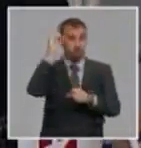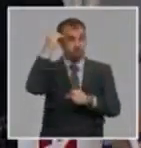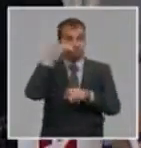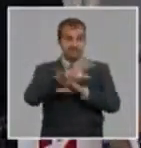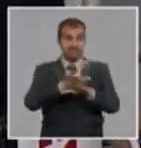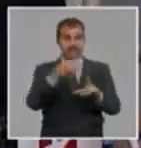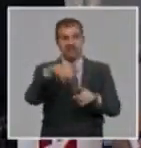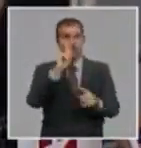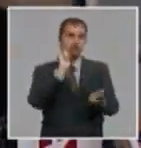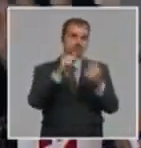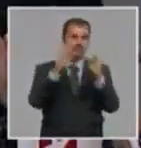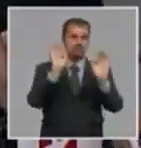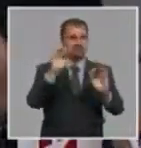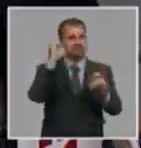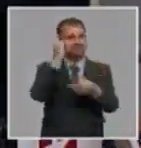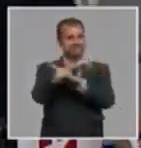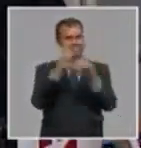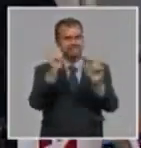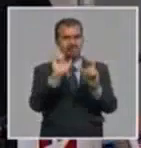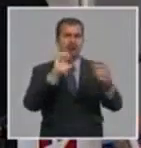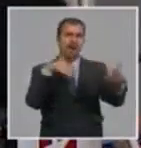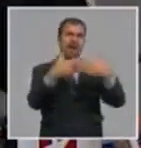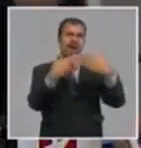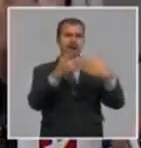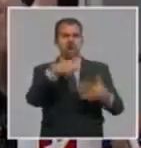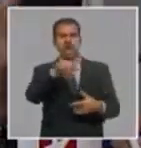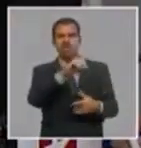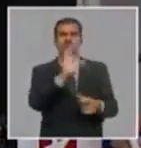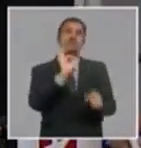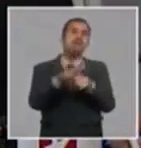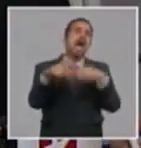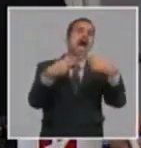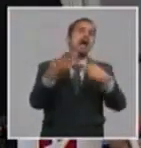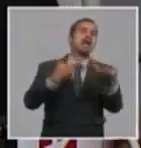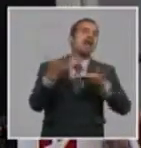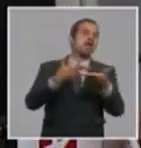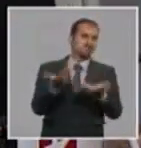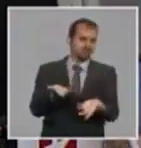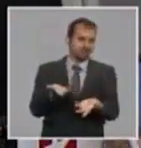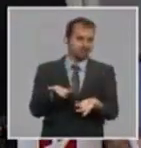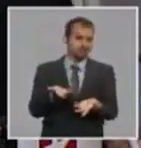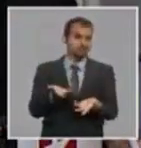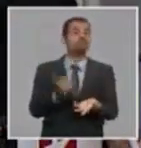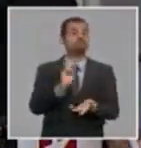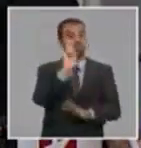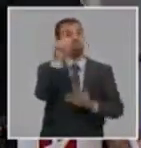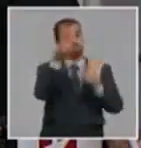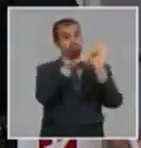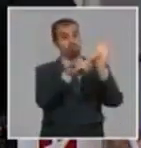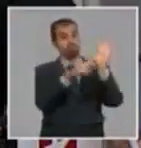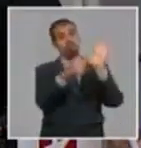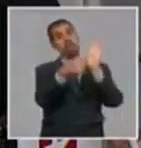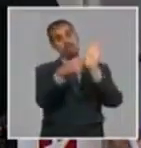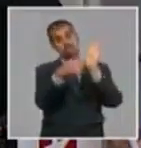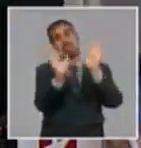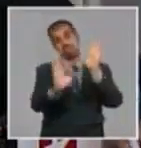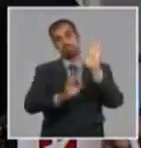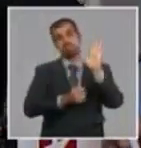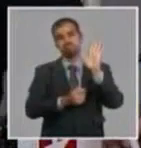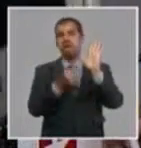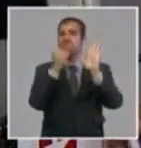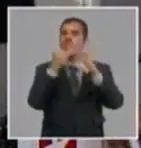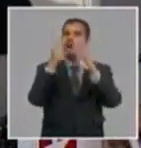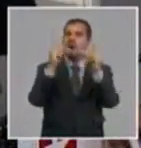científicos empresarios. Los científicos que hacen negocio. Y eso es una de las cuestiones que tienen que llevar el resultado